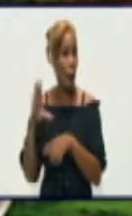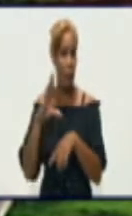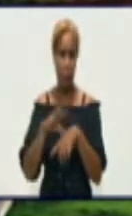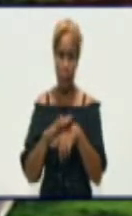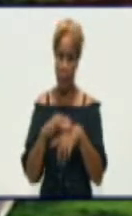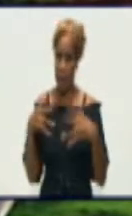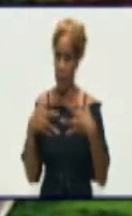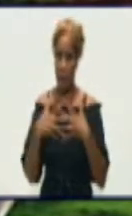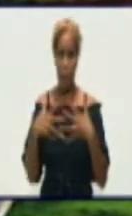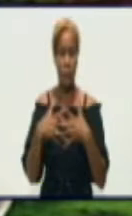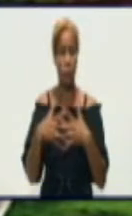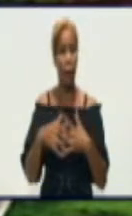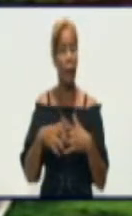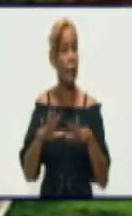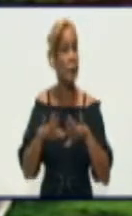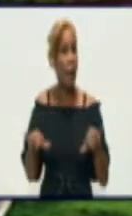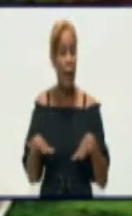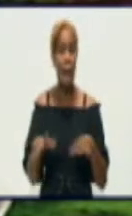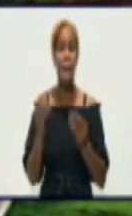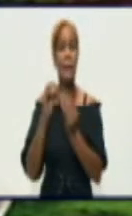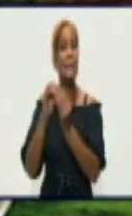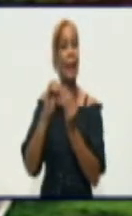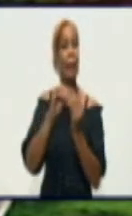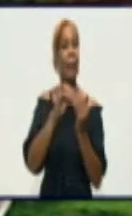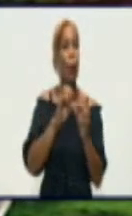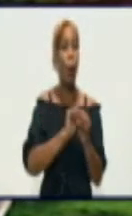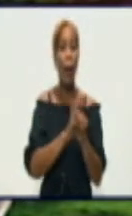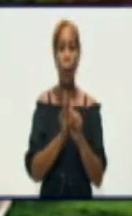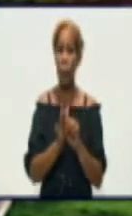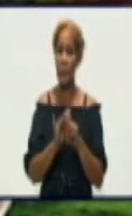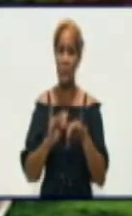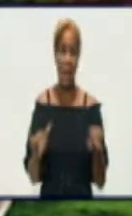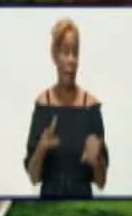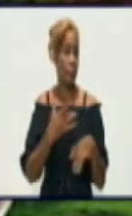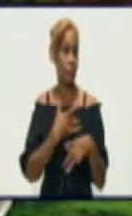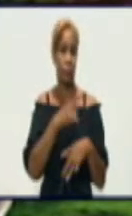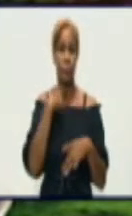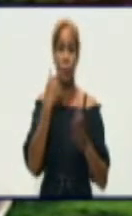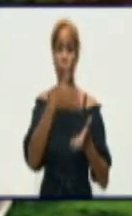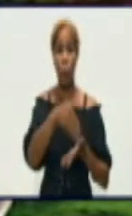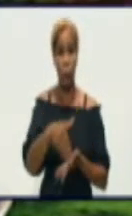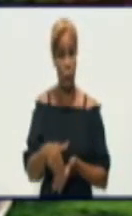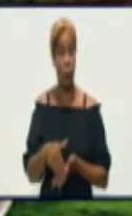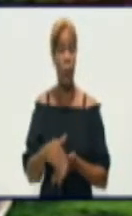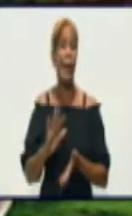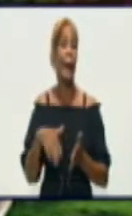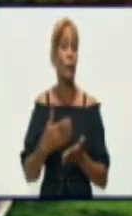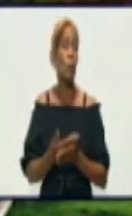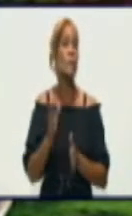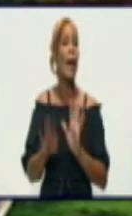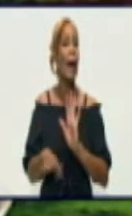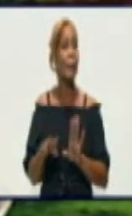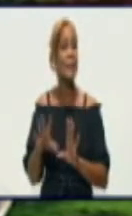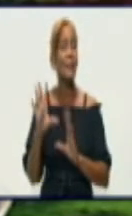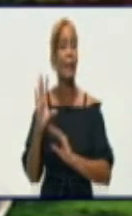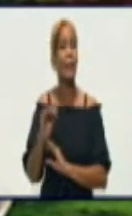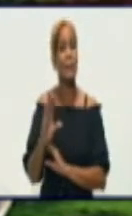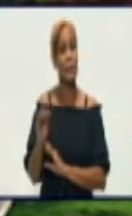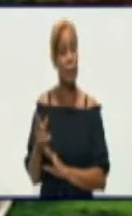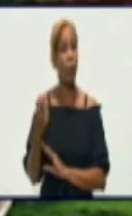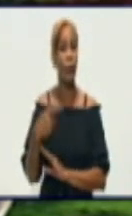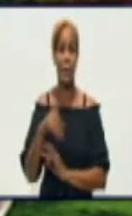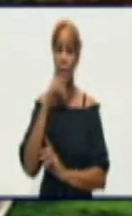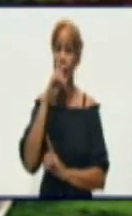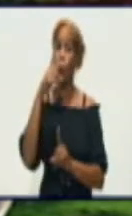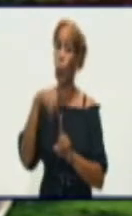que contrajo la COVID y que murió, es como dice uno en buen cubano. Son de esas noticias